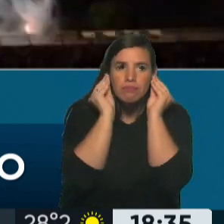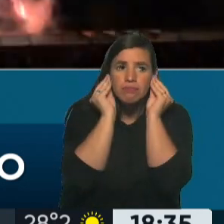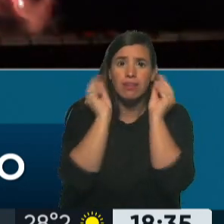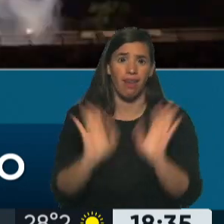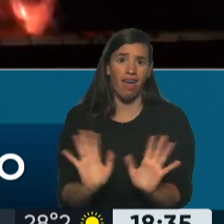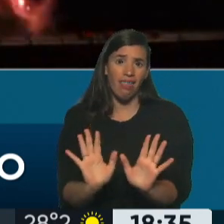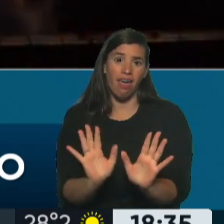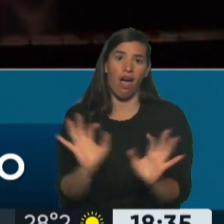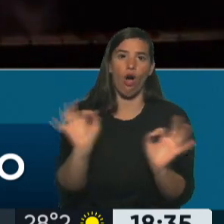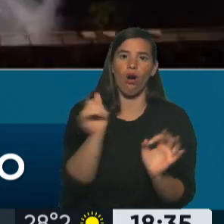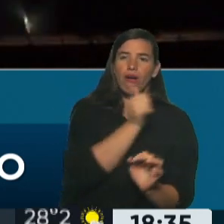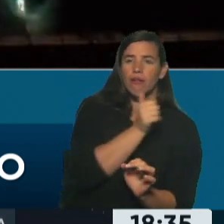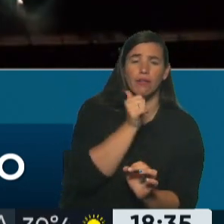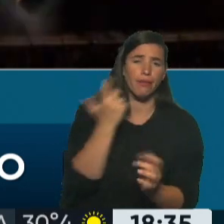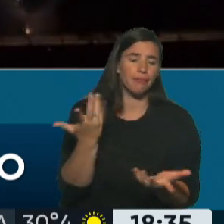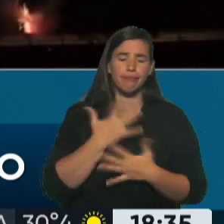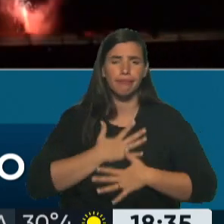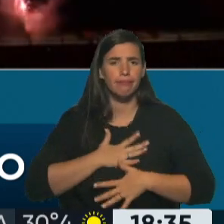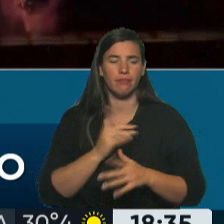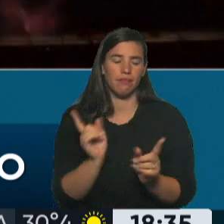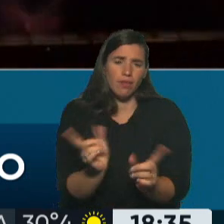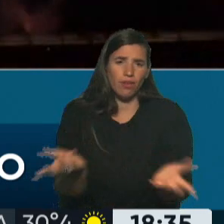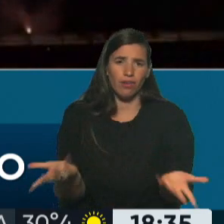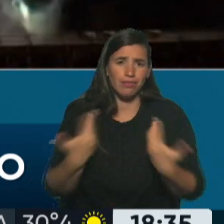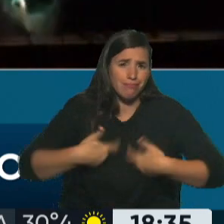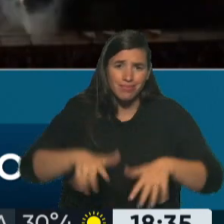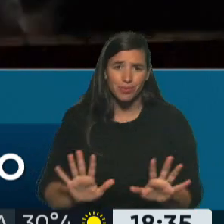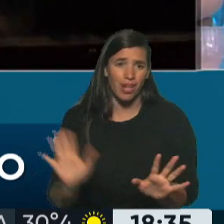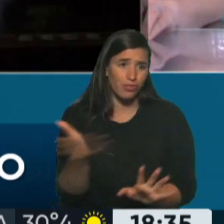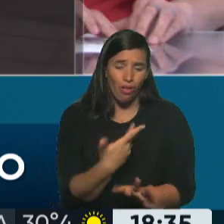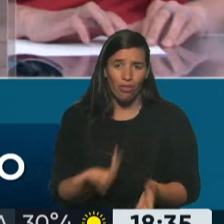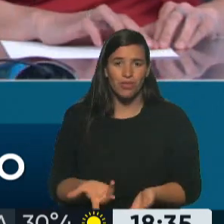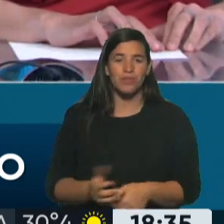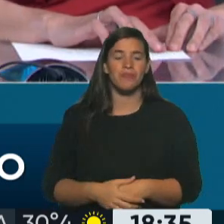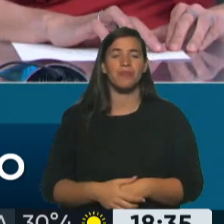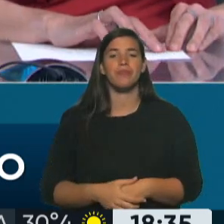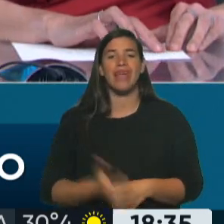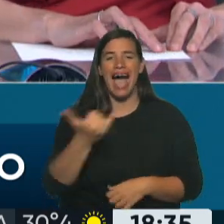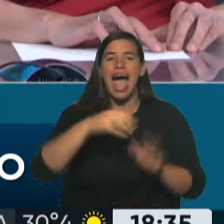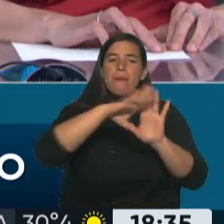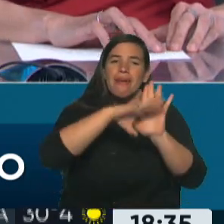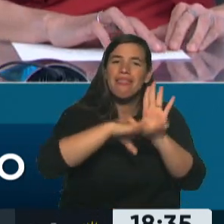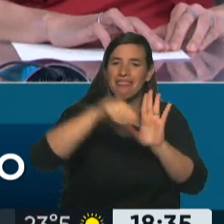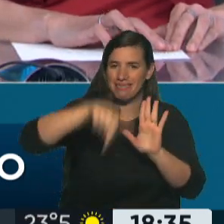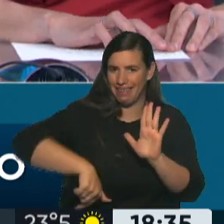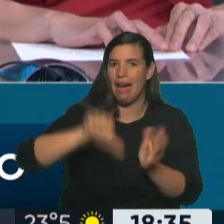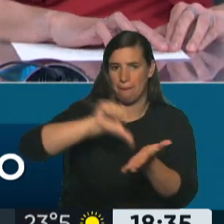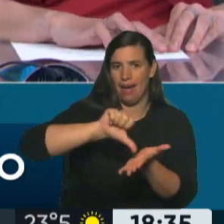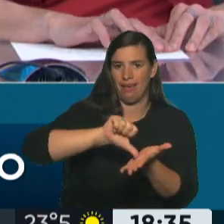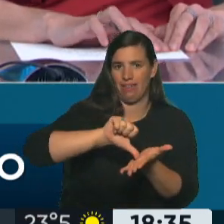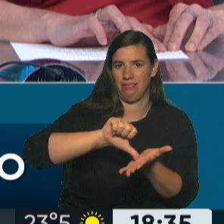dopados. Exacto. Se han tomado distintas medidas en el país para concientizar y para,